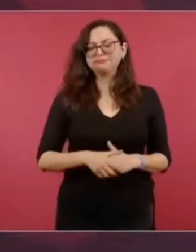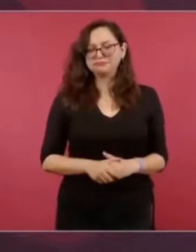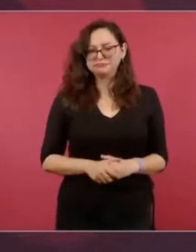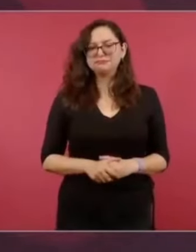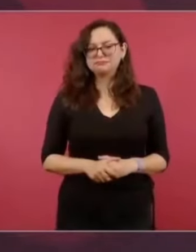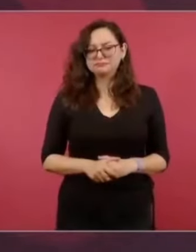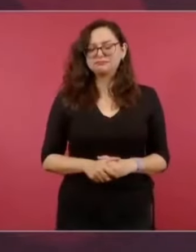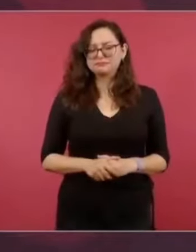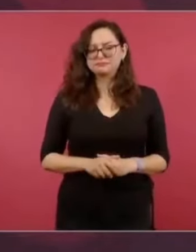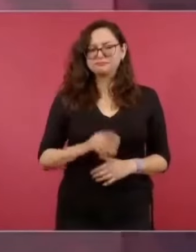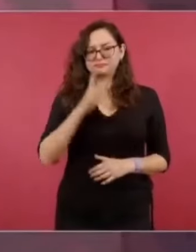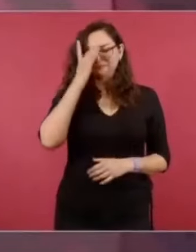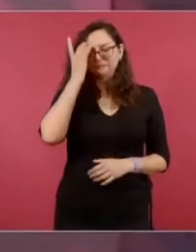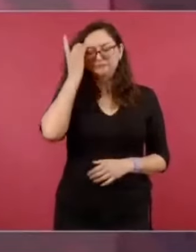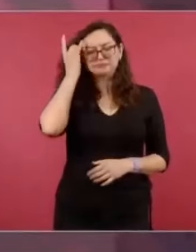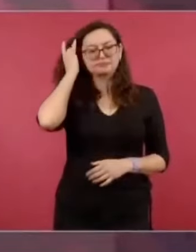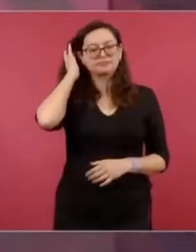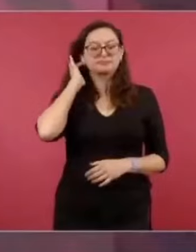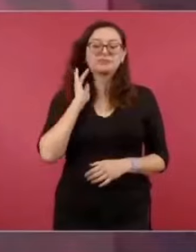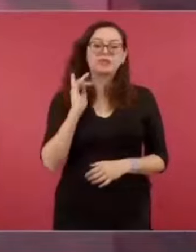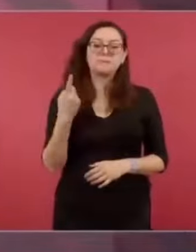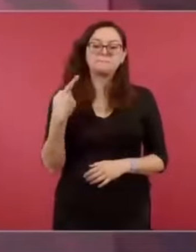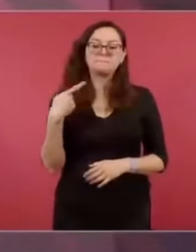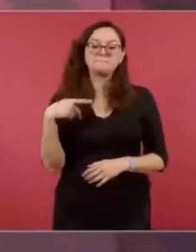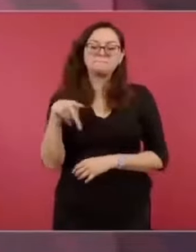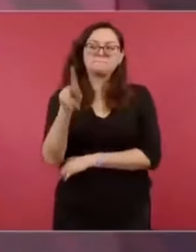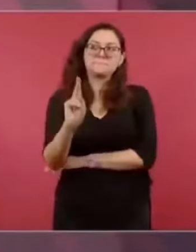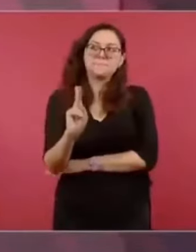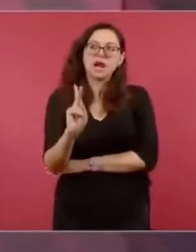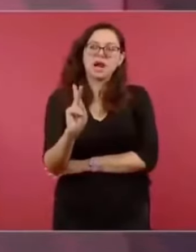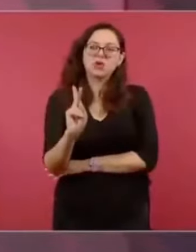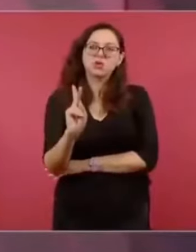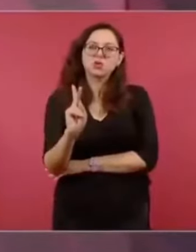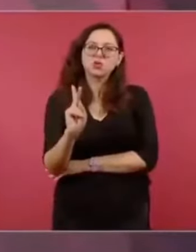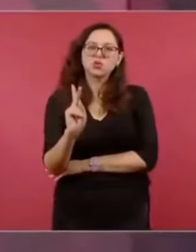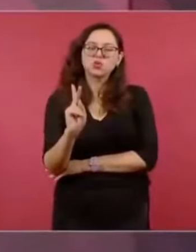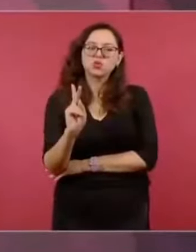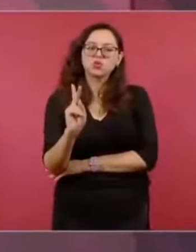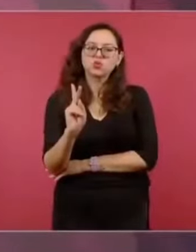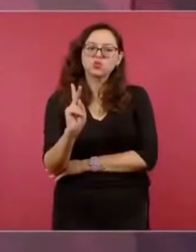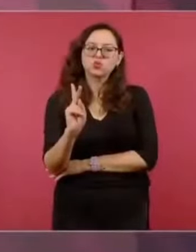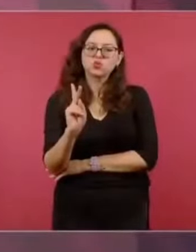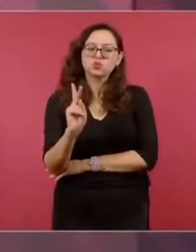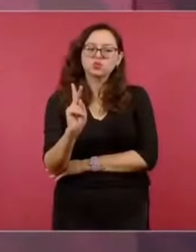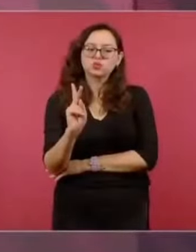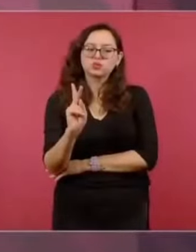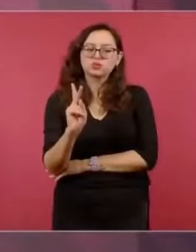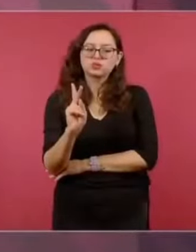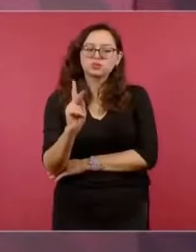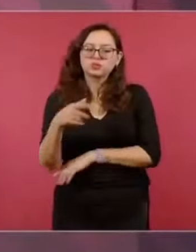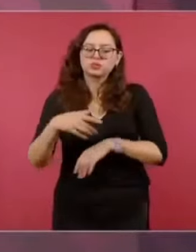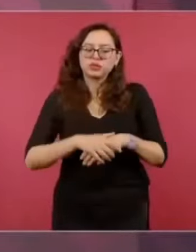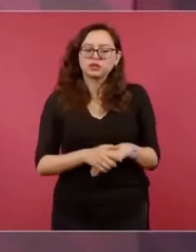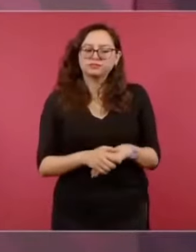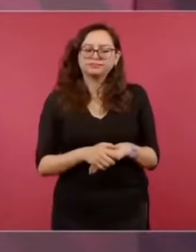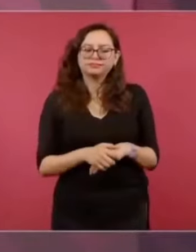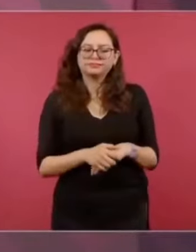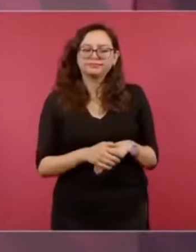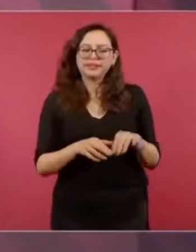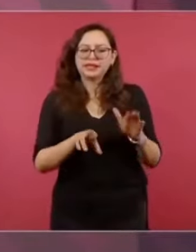la revista de Aguilar hizo un cuestionamiento a Salinas